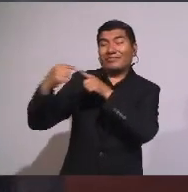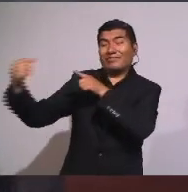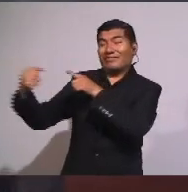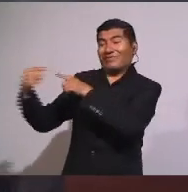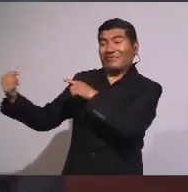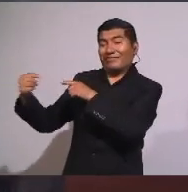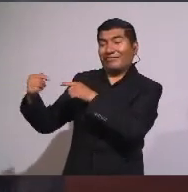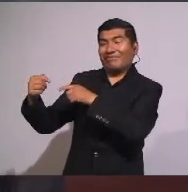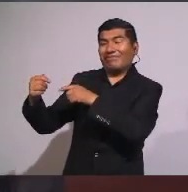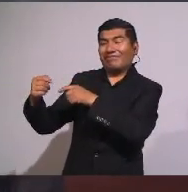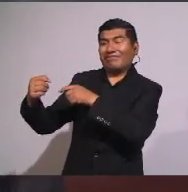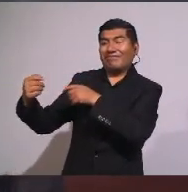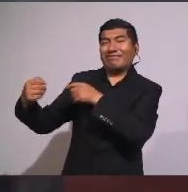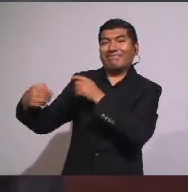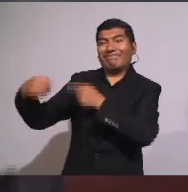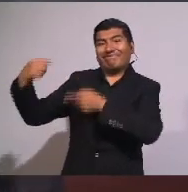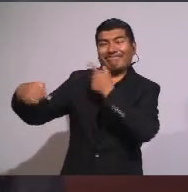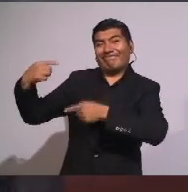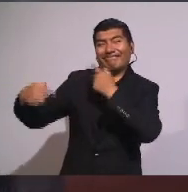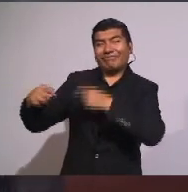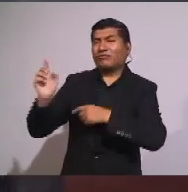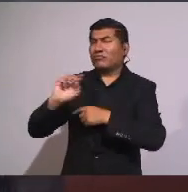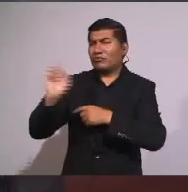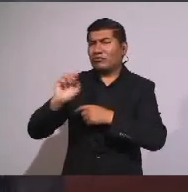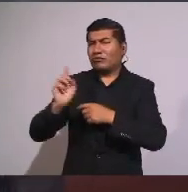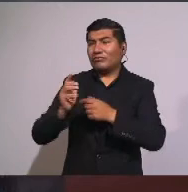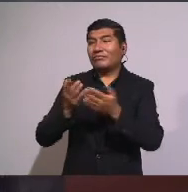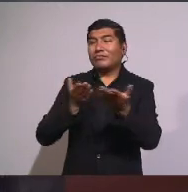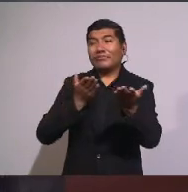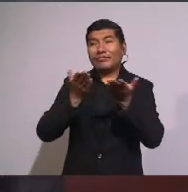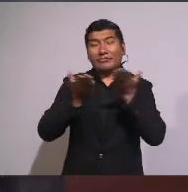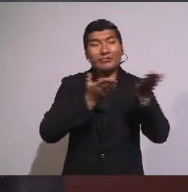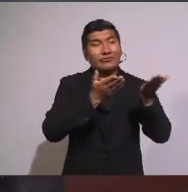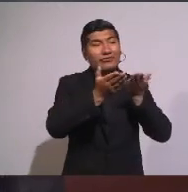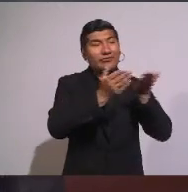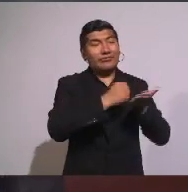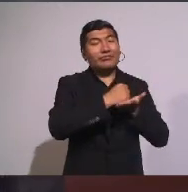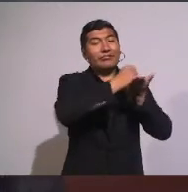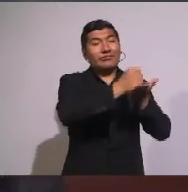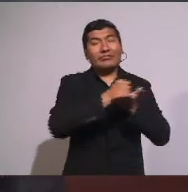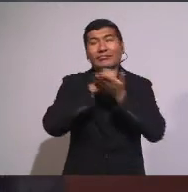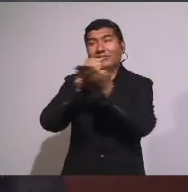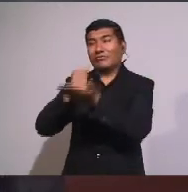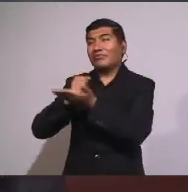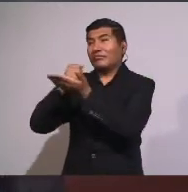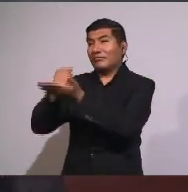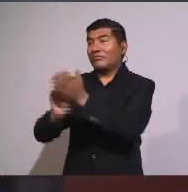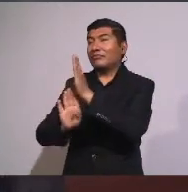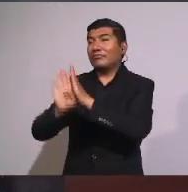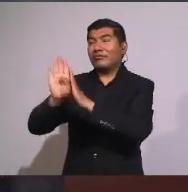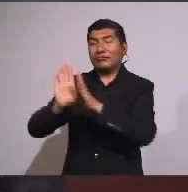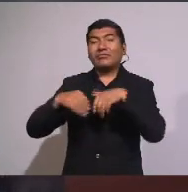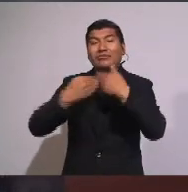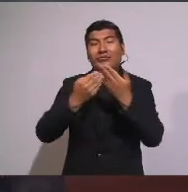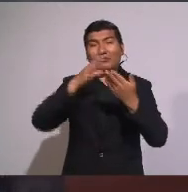enfrentar Sino Servidores Que ayuden A crecer Como hermanos